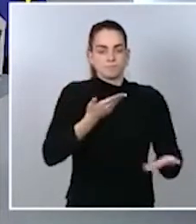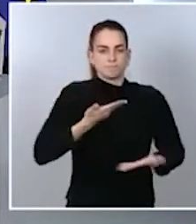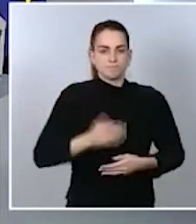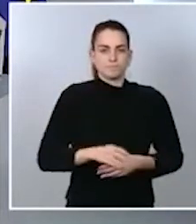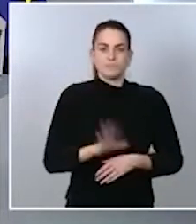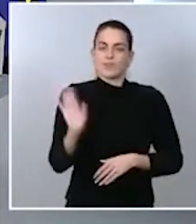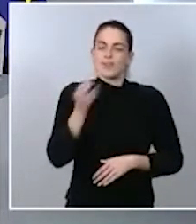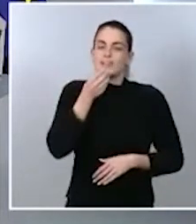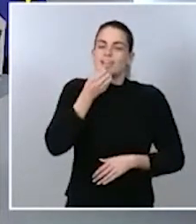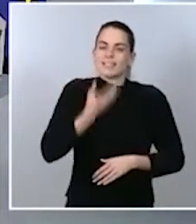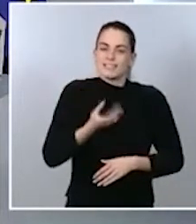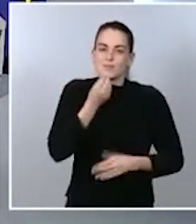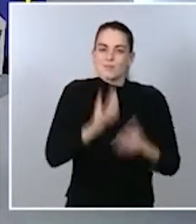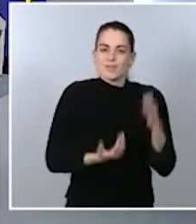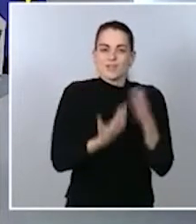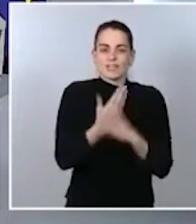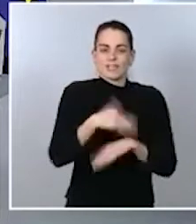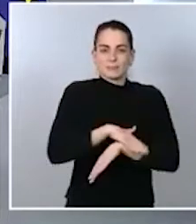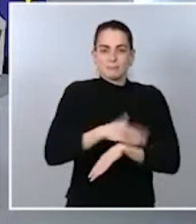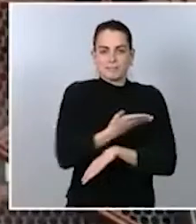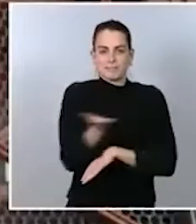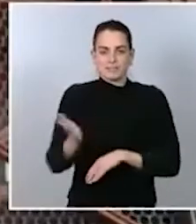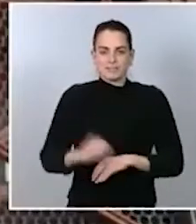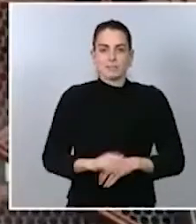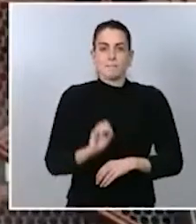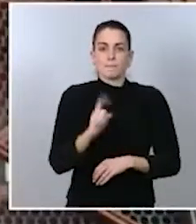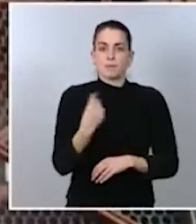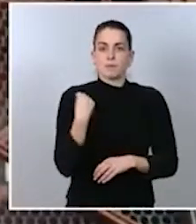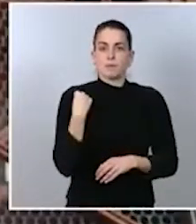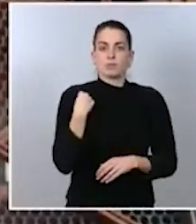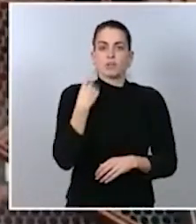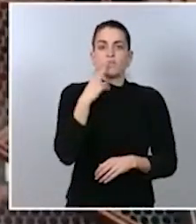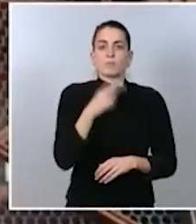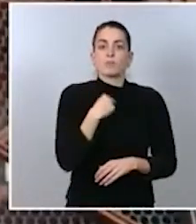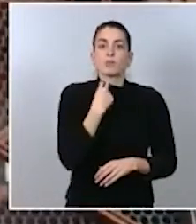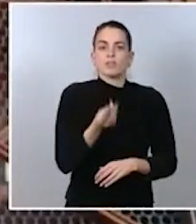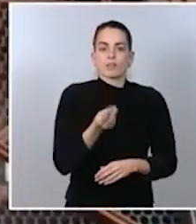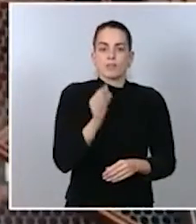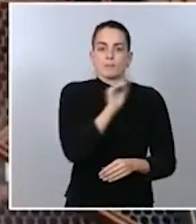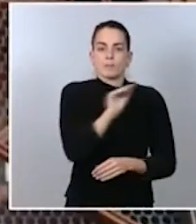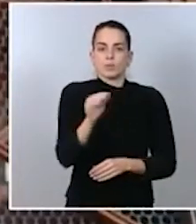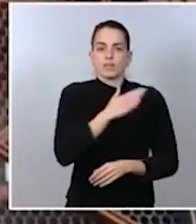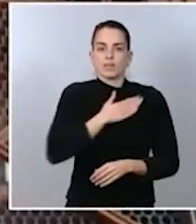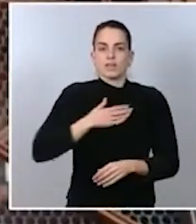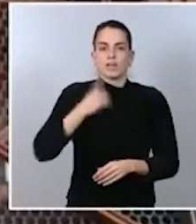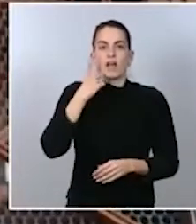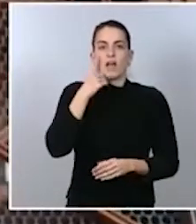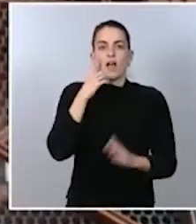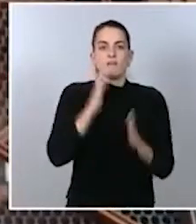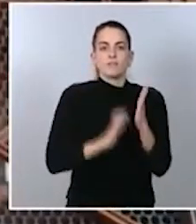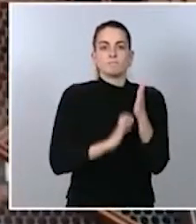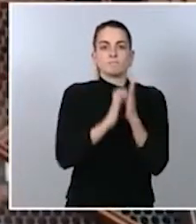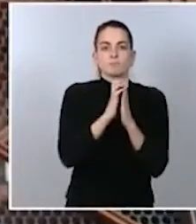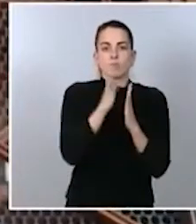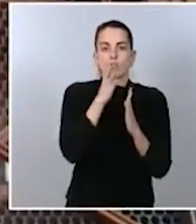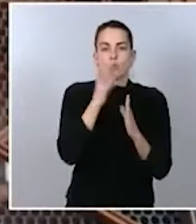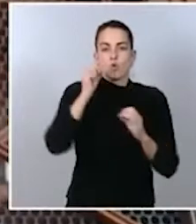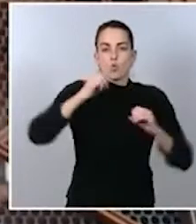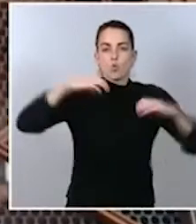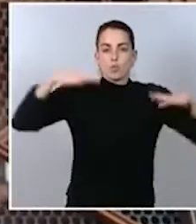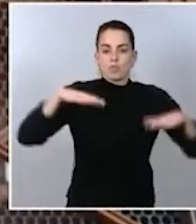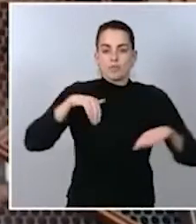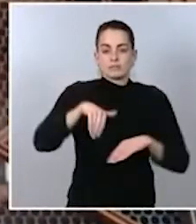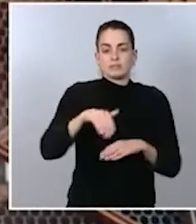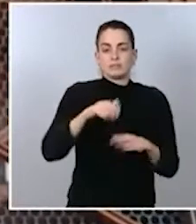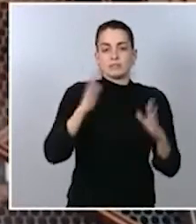Buenas tardes, ministros. La primera pregunta que tengo es para la portavoz, sobre la subida de la luz que se ha producido en plena ola de